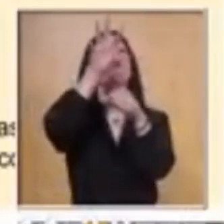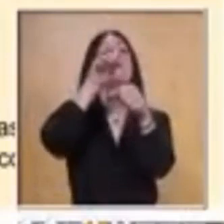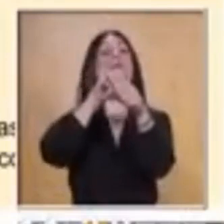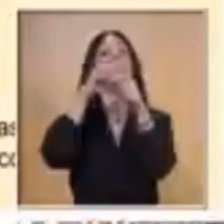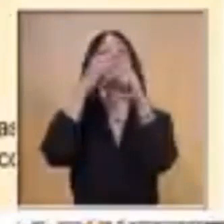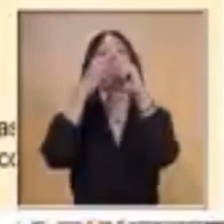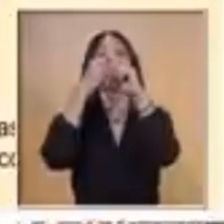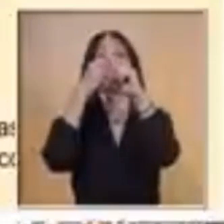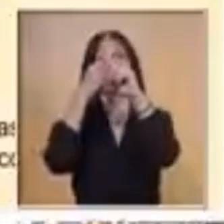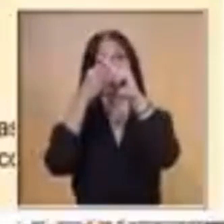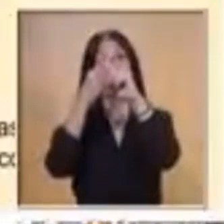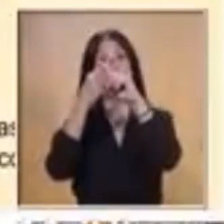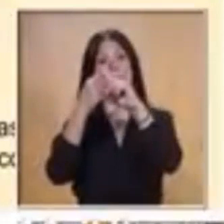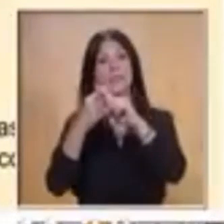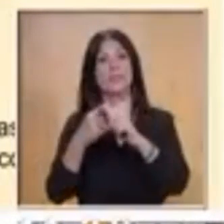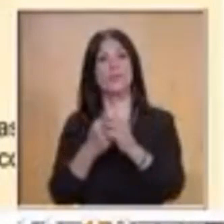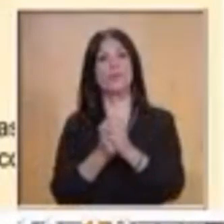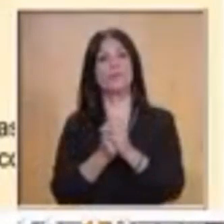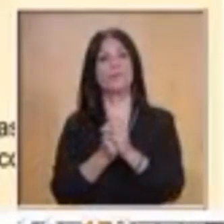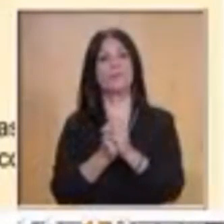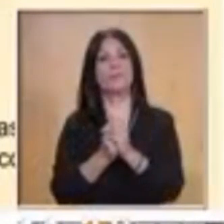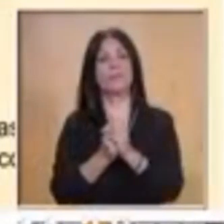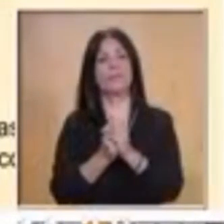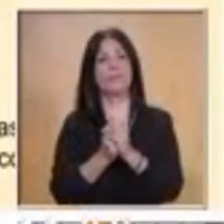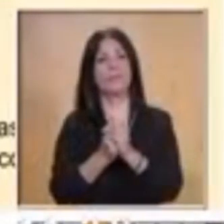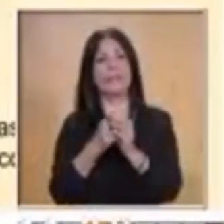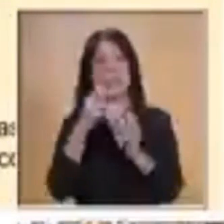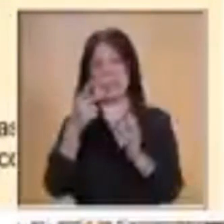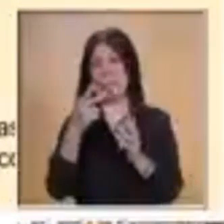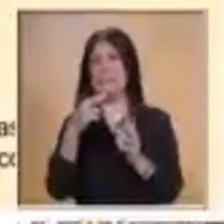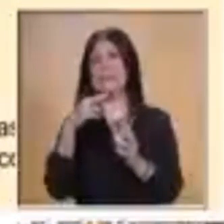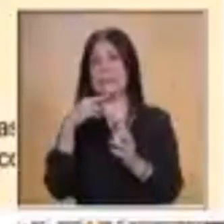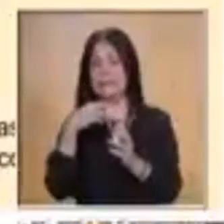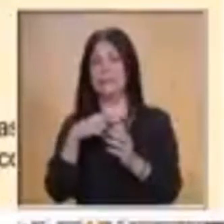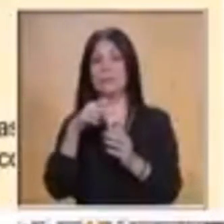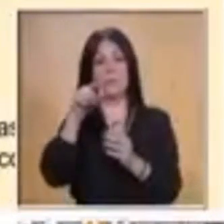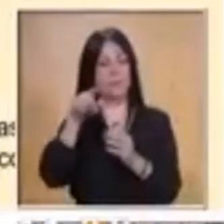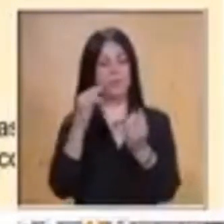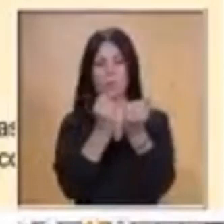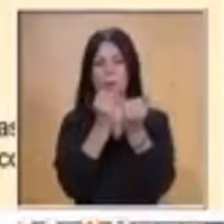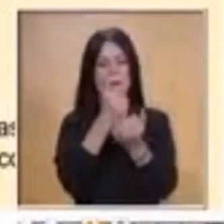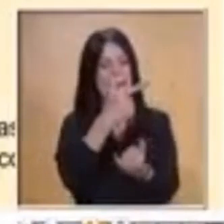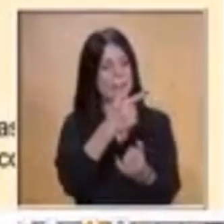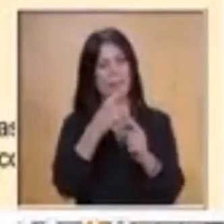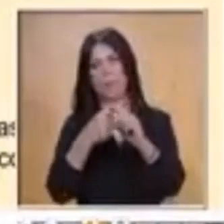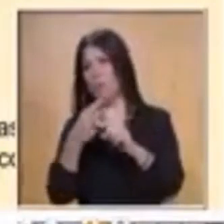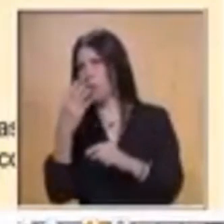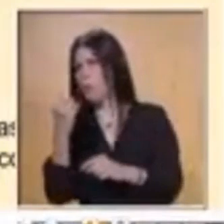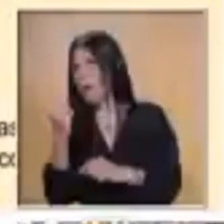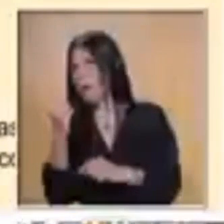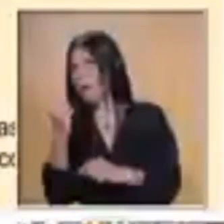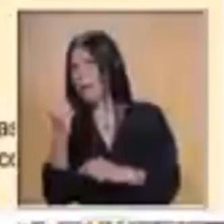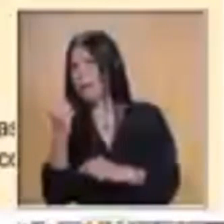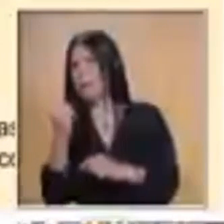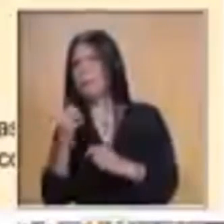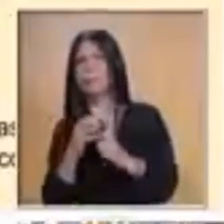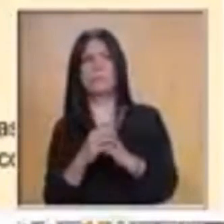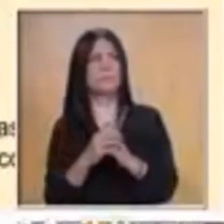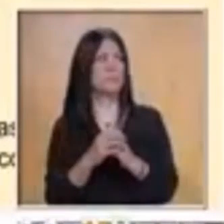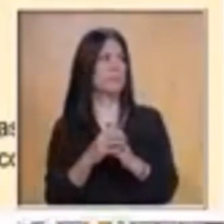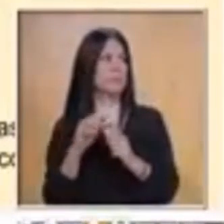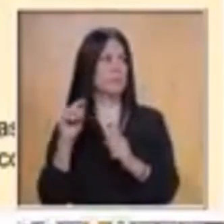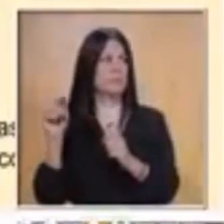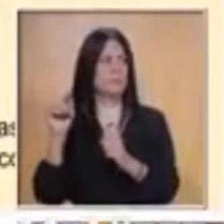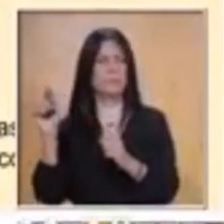Vas a hacer lo mismo con las siguientes multiplicaciones. 7 por 9, 54. ¿Qué